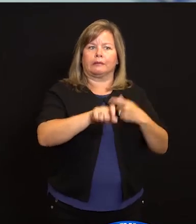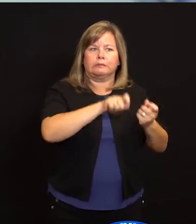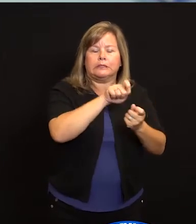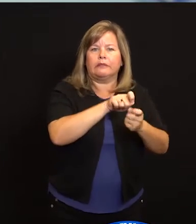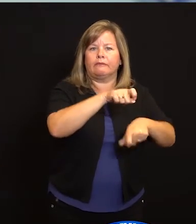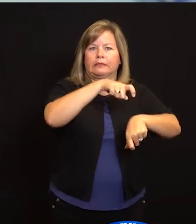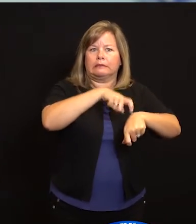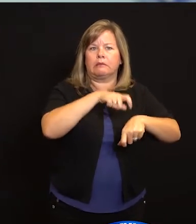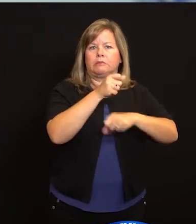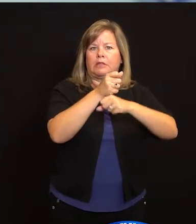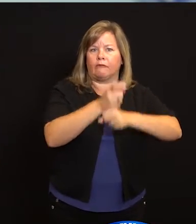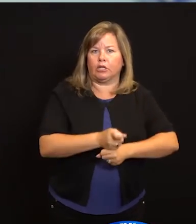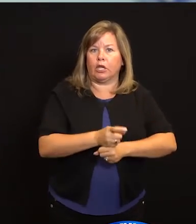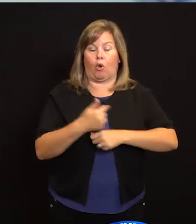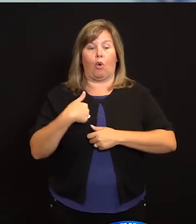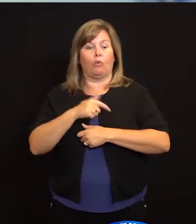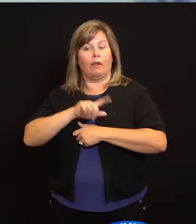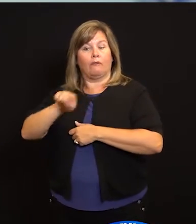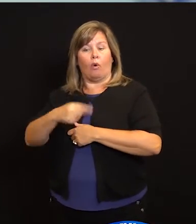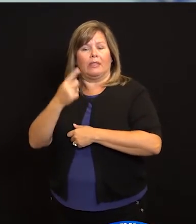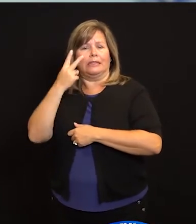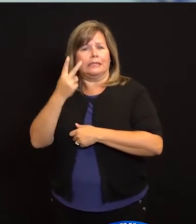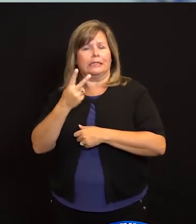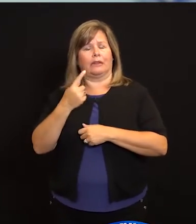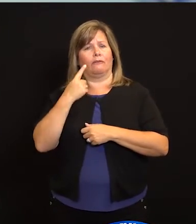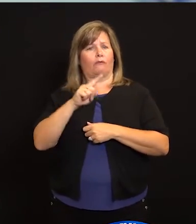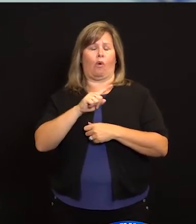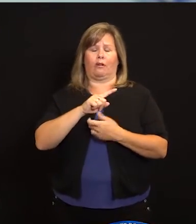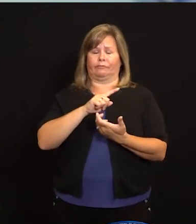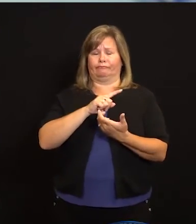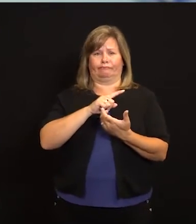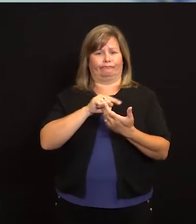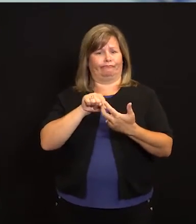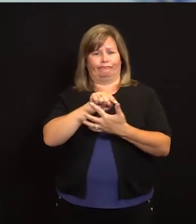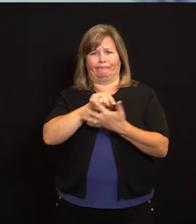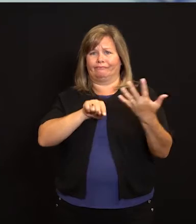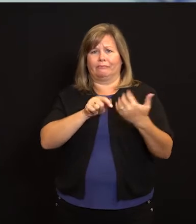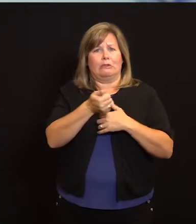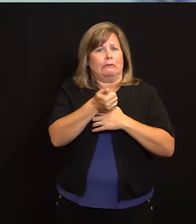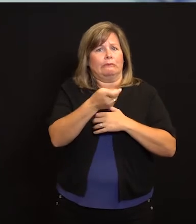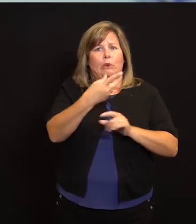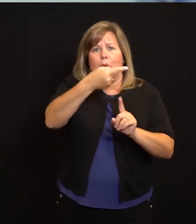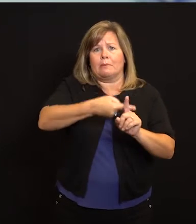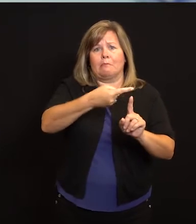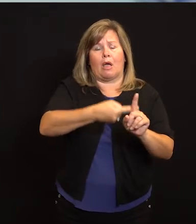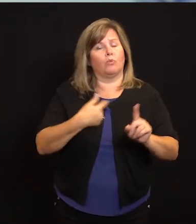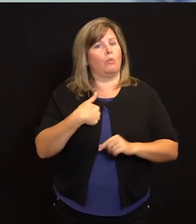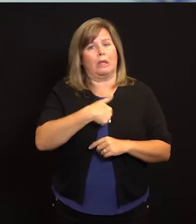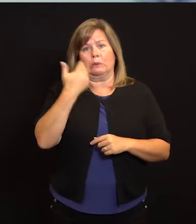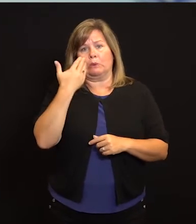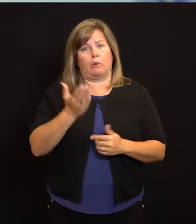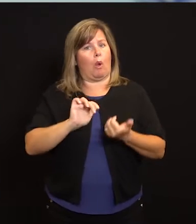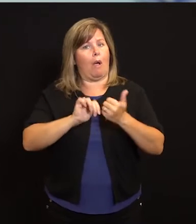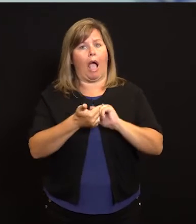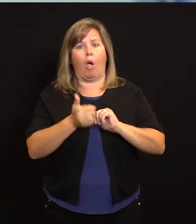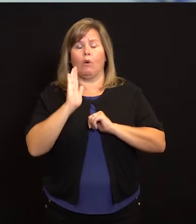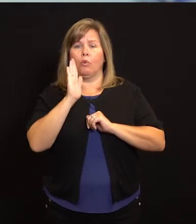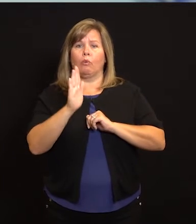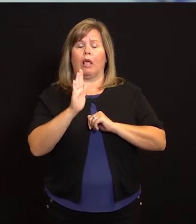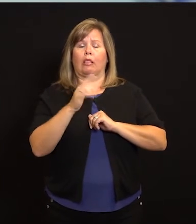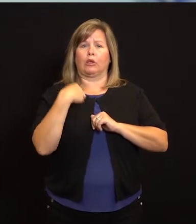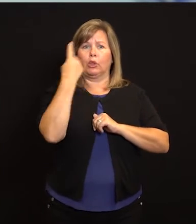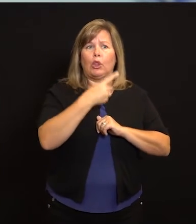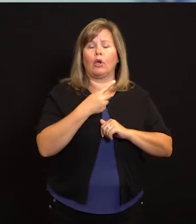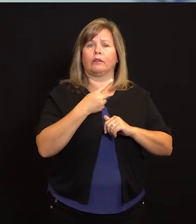ciertas épocas del año. Y con COVID-19, porque solo hemos visto durante un par de temporadas, no sabemos exactamente cómo está esta